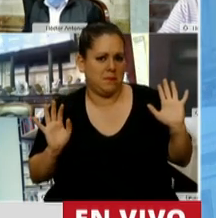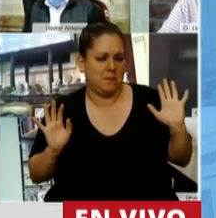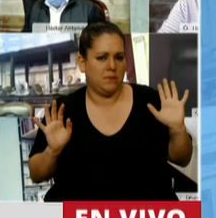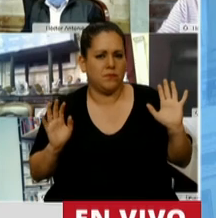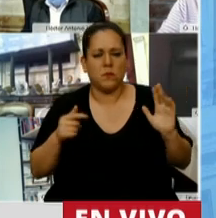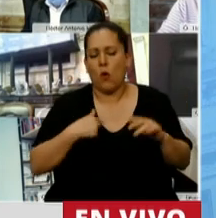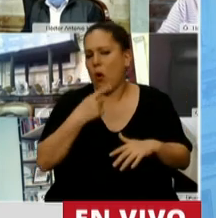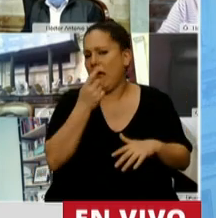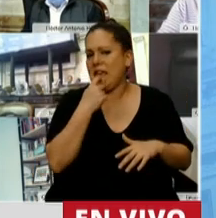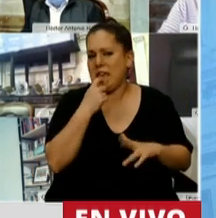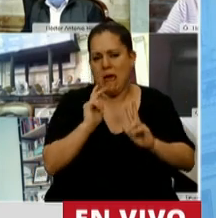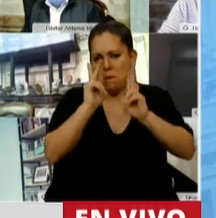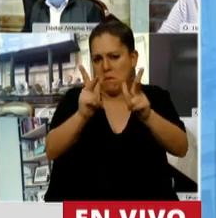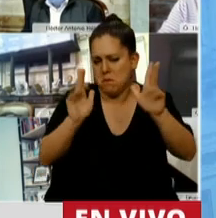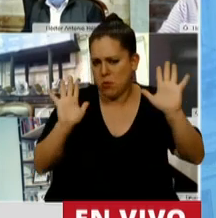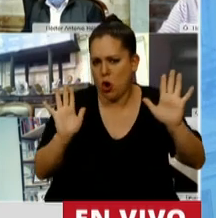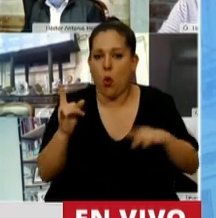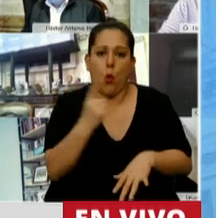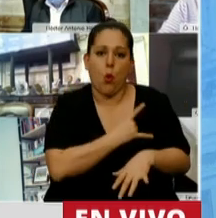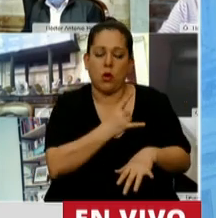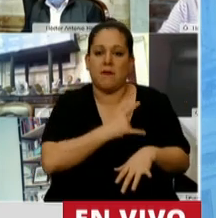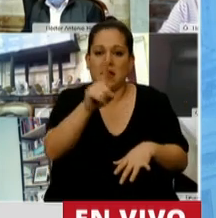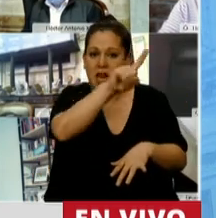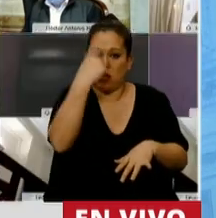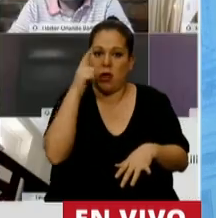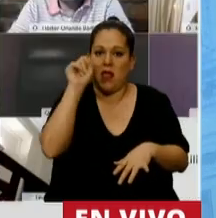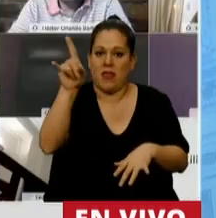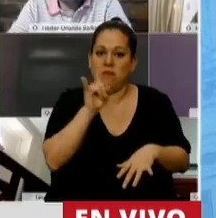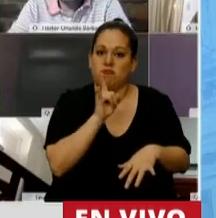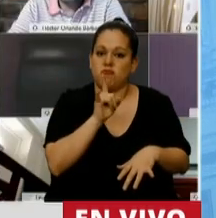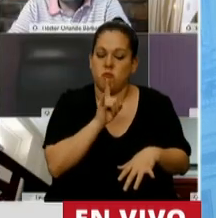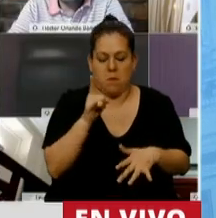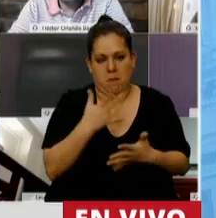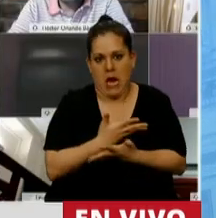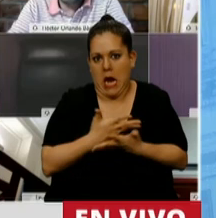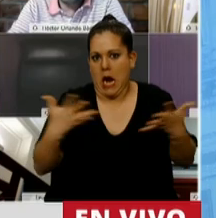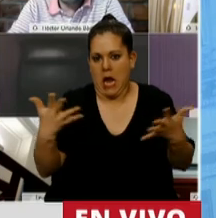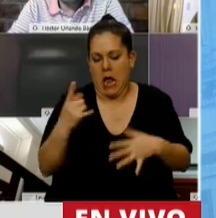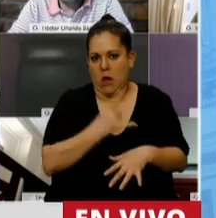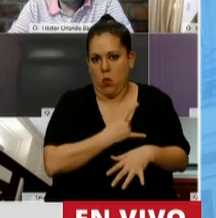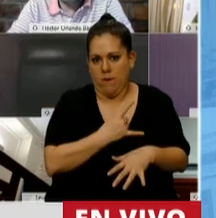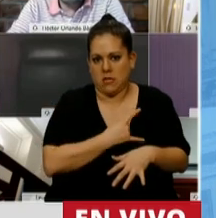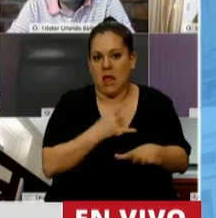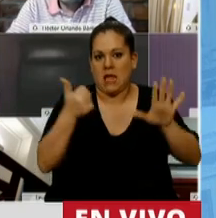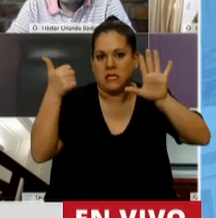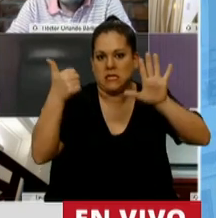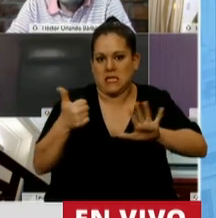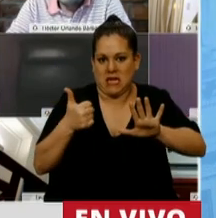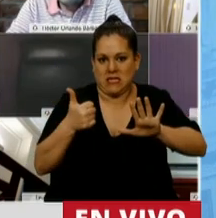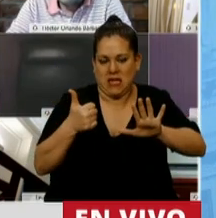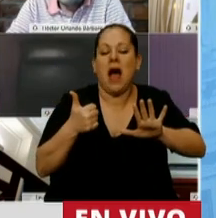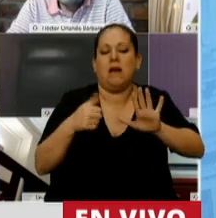Doy un ejemplo, por ejemplo, la Universidad Nacional de Tucumán, una de las grandes universidades, la sexta en el orden